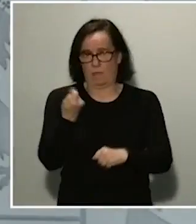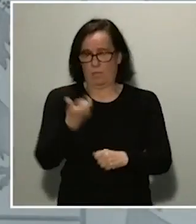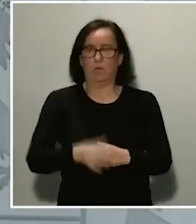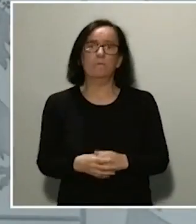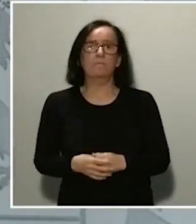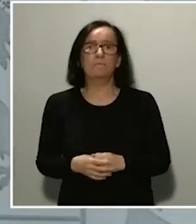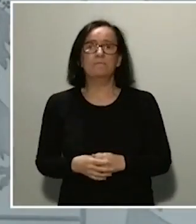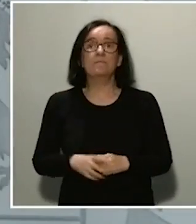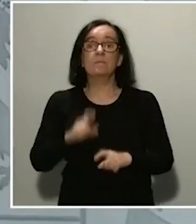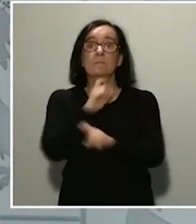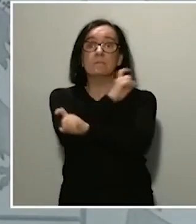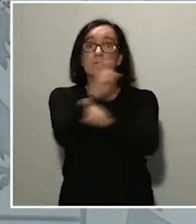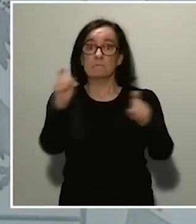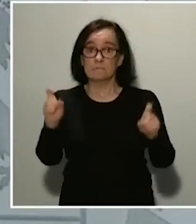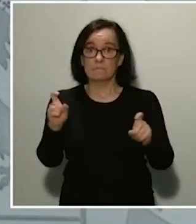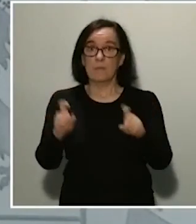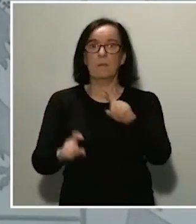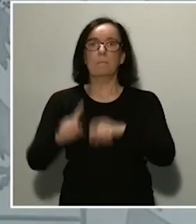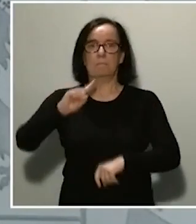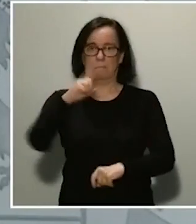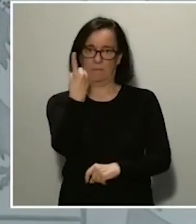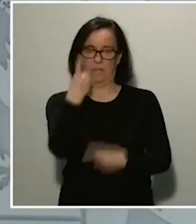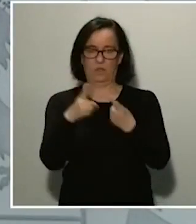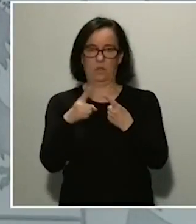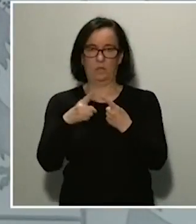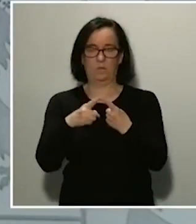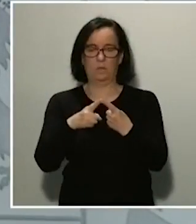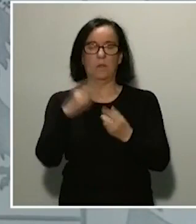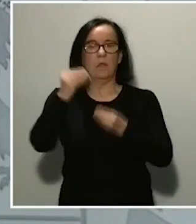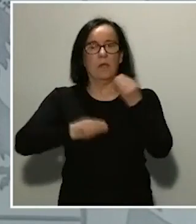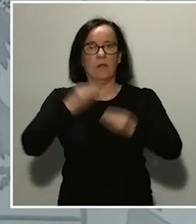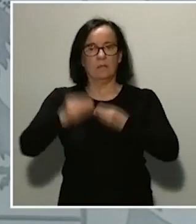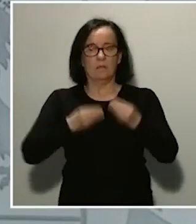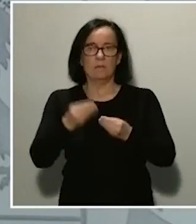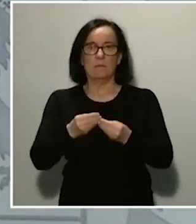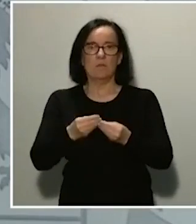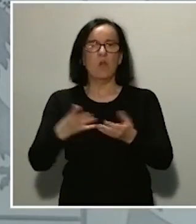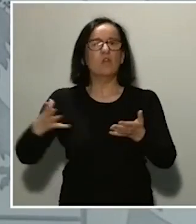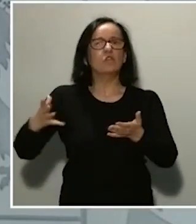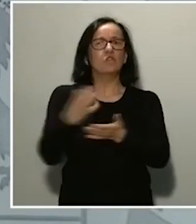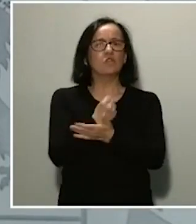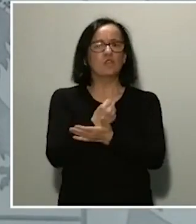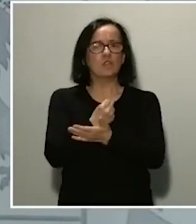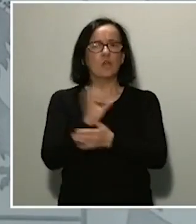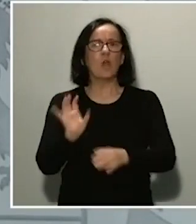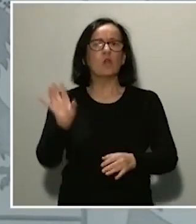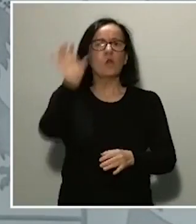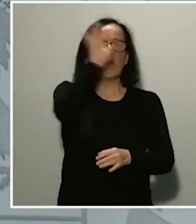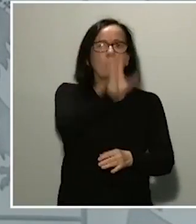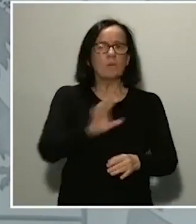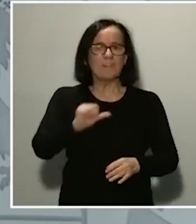Les anuncio, en primer lugar, que vamos a disponer que todas las comunidades autónomas